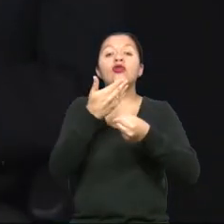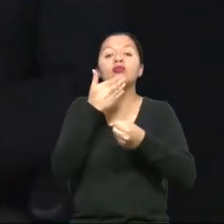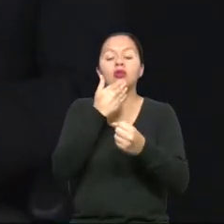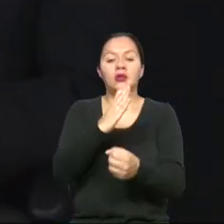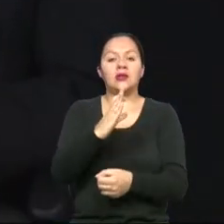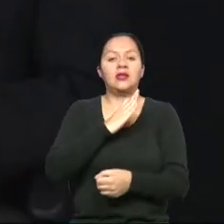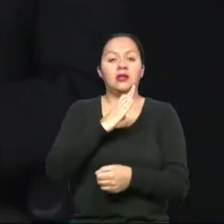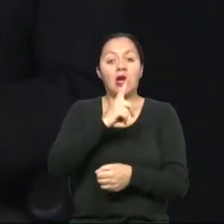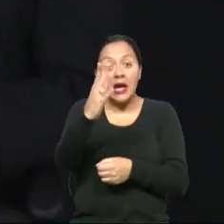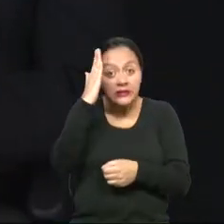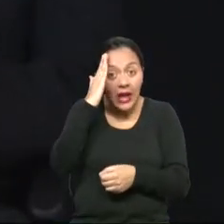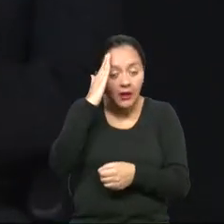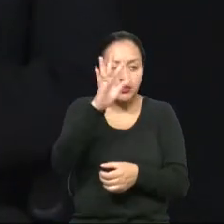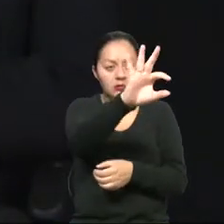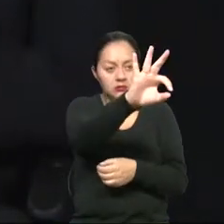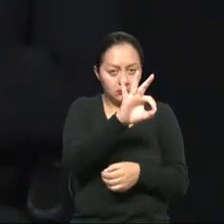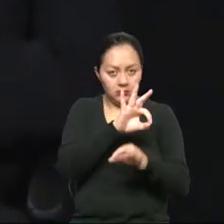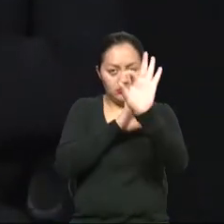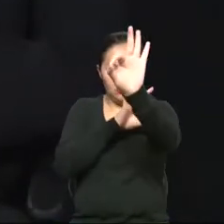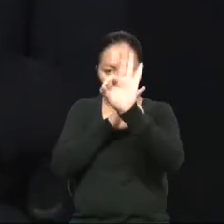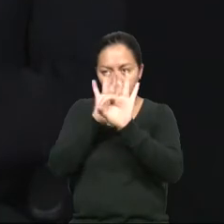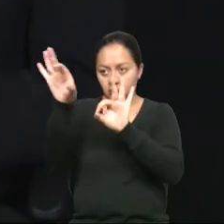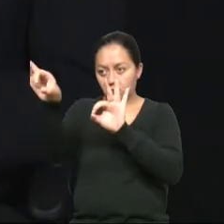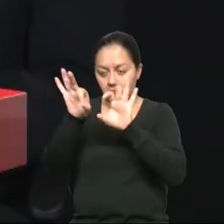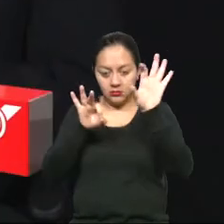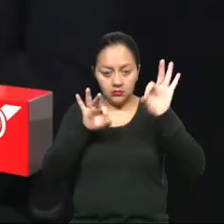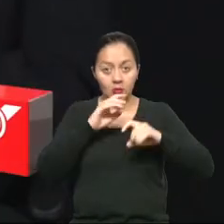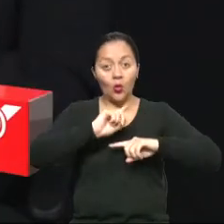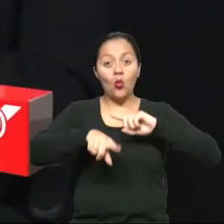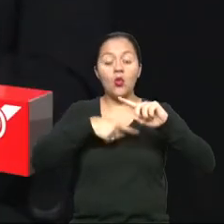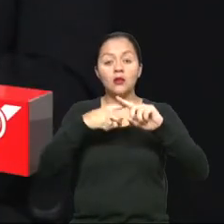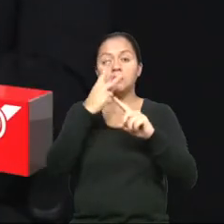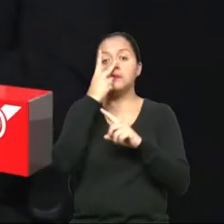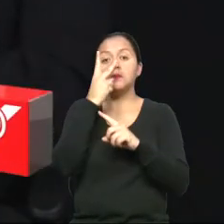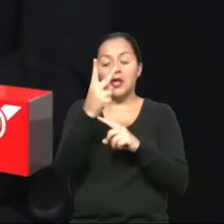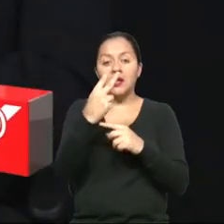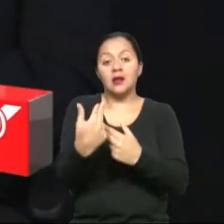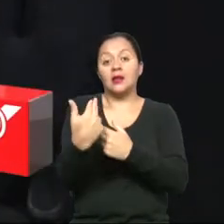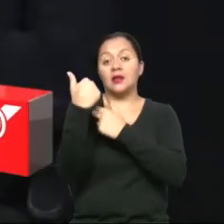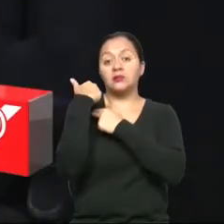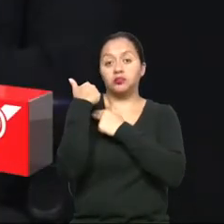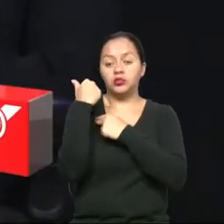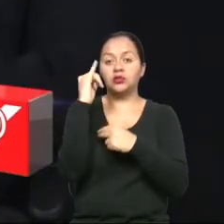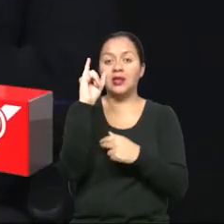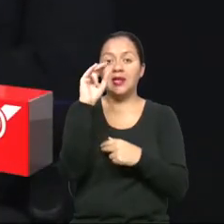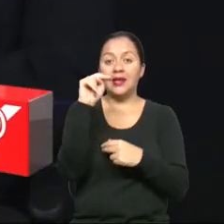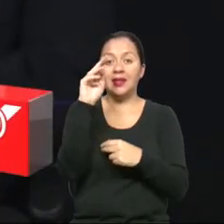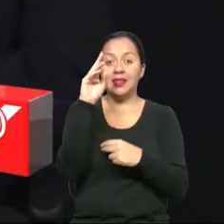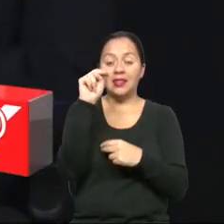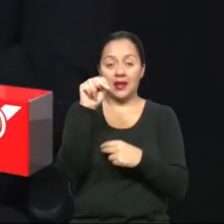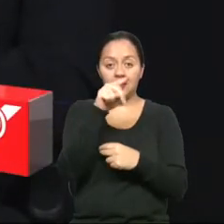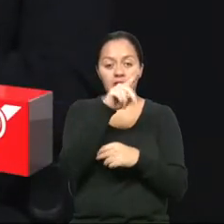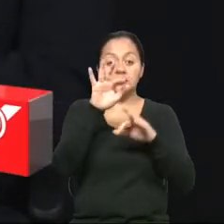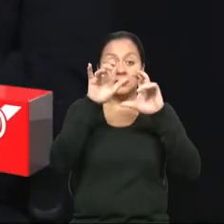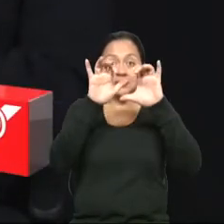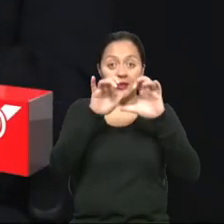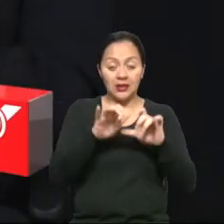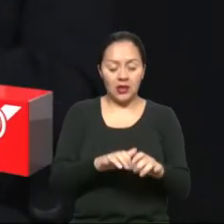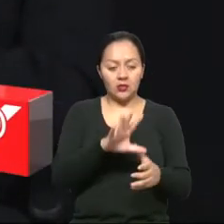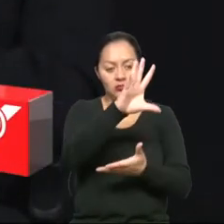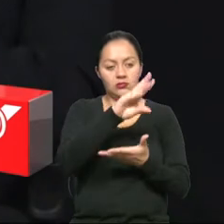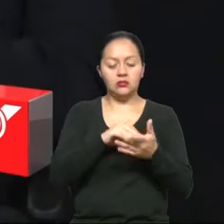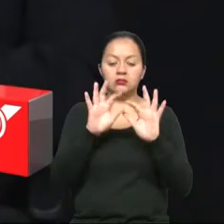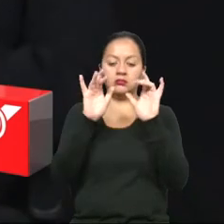técnicos que saben. Es decir, implica en un momento determinado pasar las competencias del INE para que el secretario del Comité sea alguien